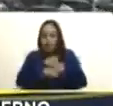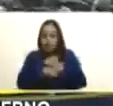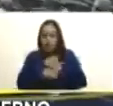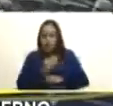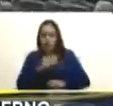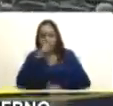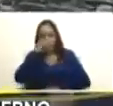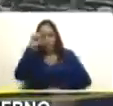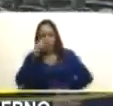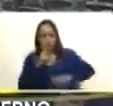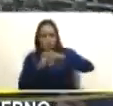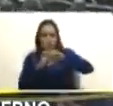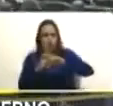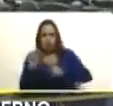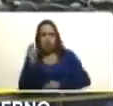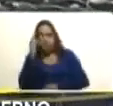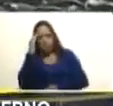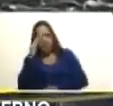lo vieron